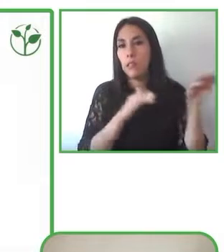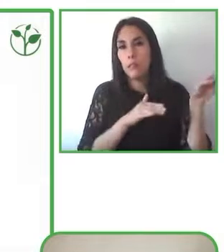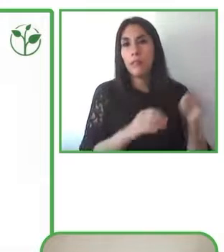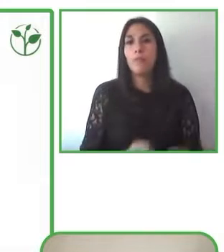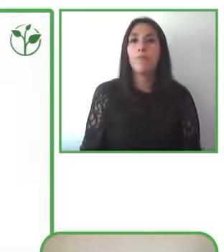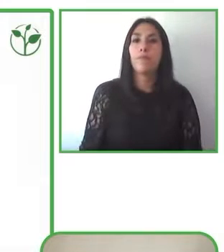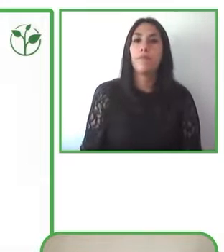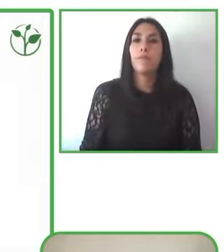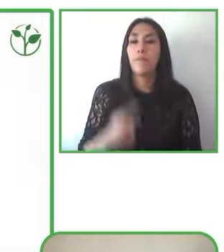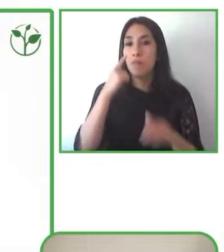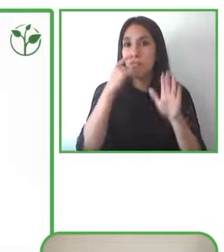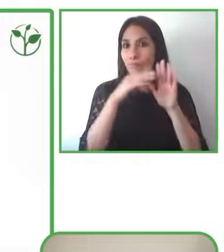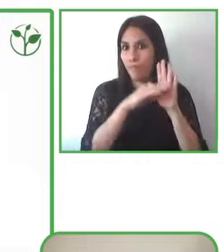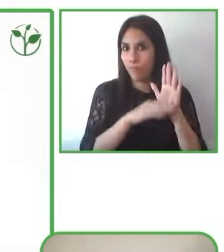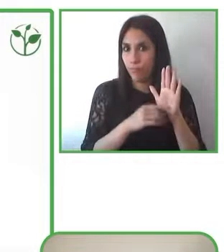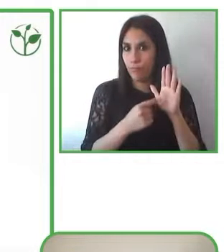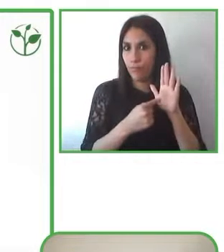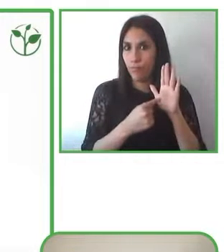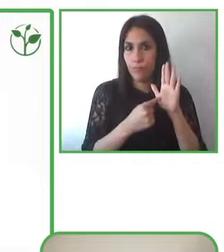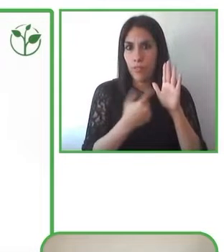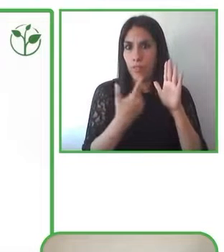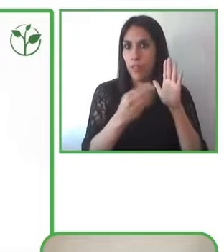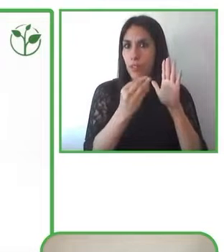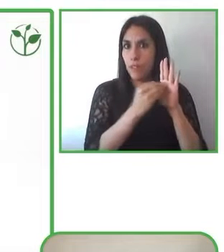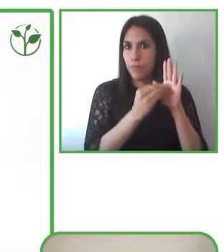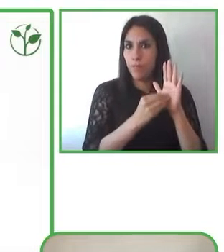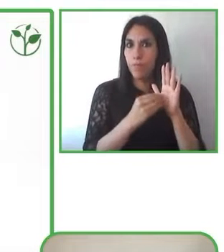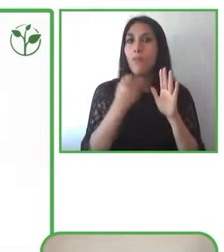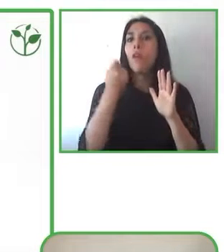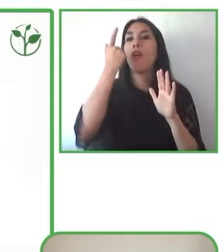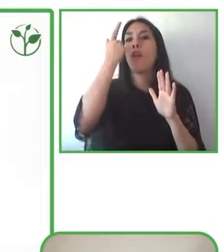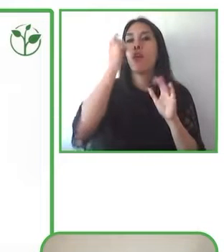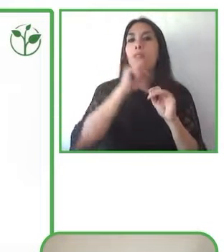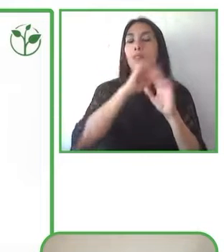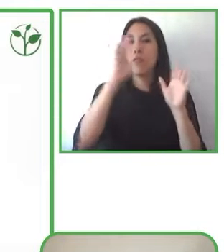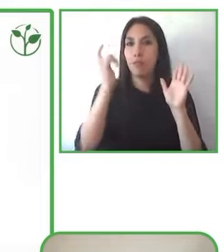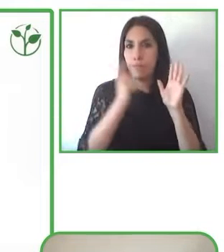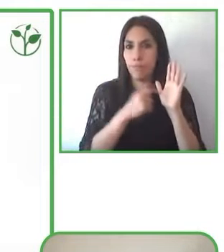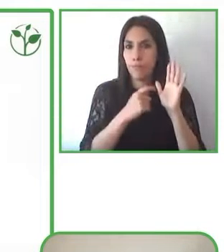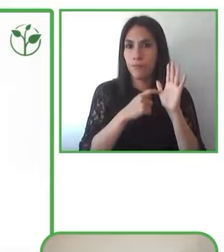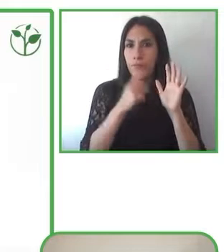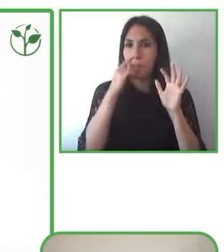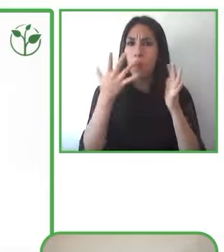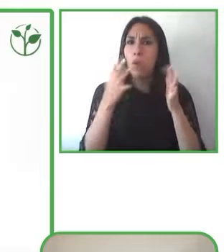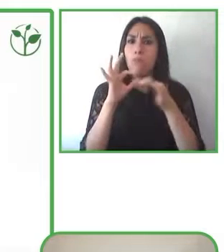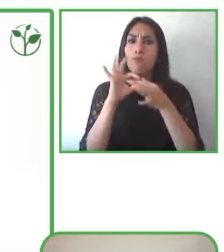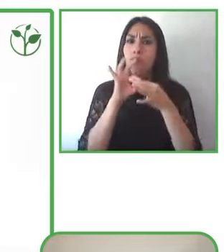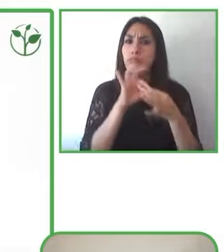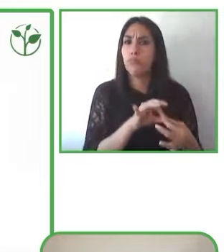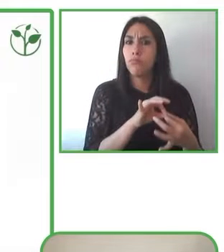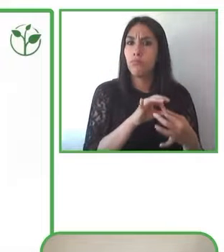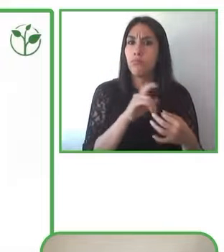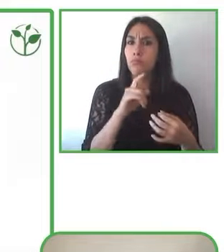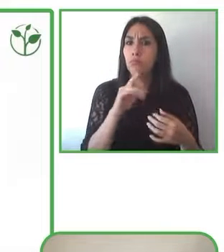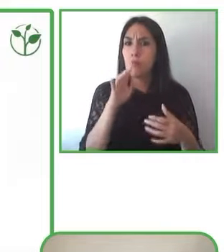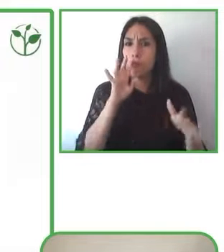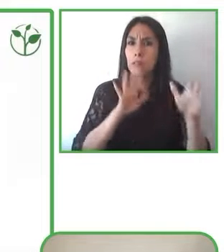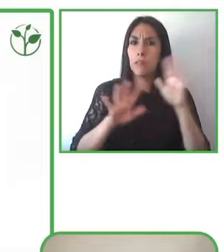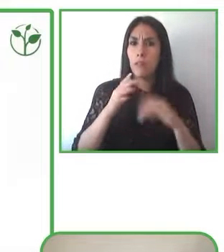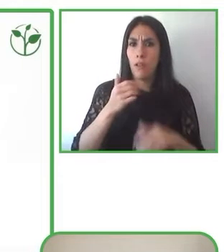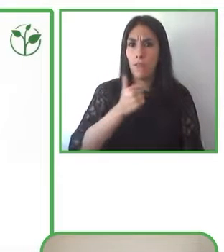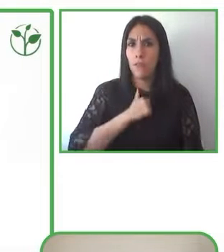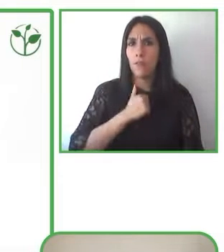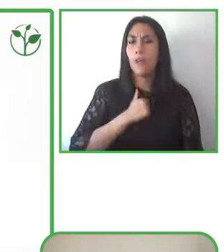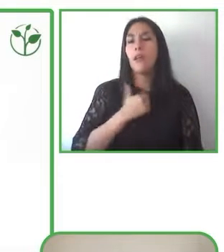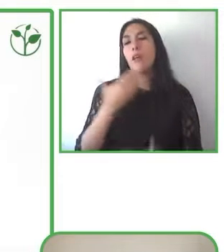por qué se hacen las cosas así es mucho más fácil aplicarlas y aplicarlas bien por supuesto a todos nuestros alumnos les explicamos que tienen que